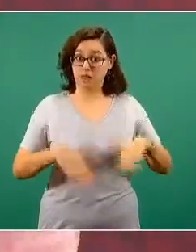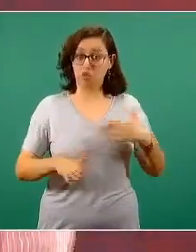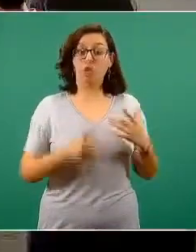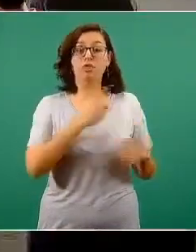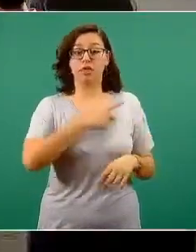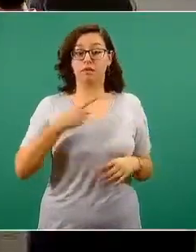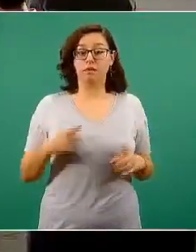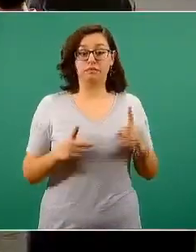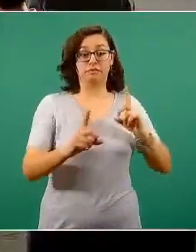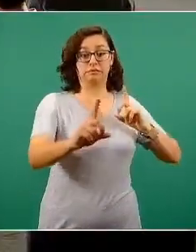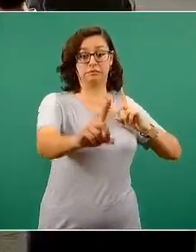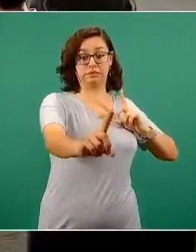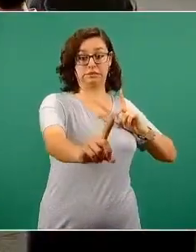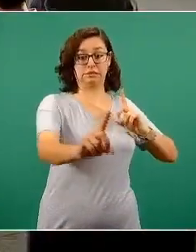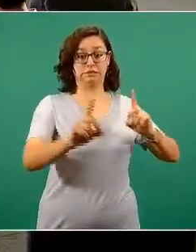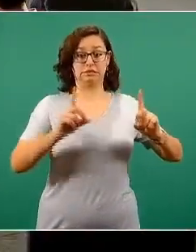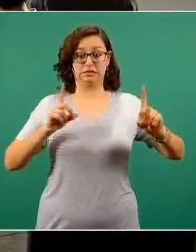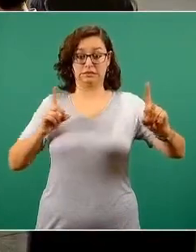otras comunidades.